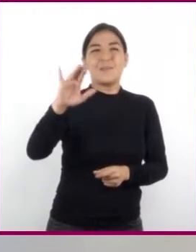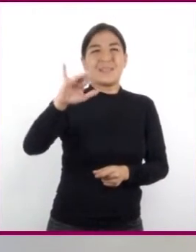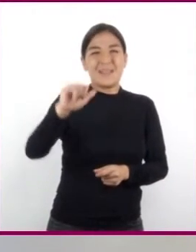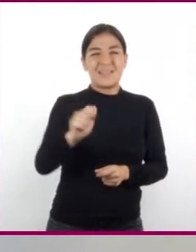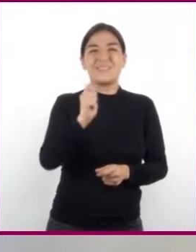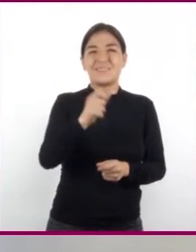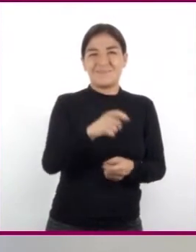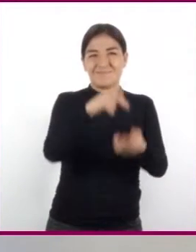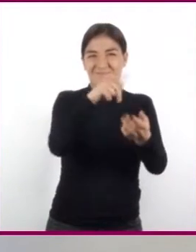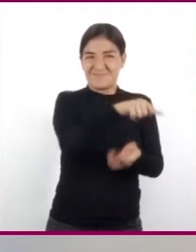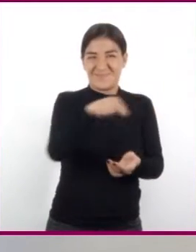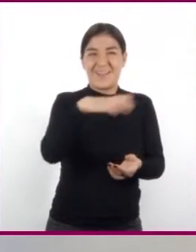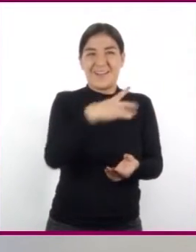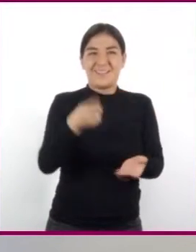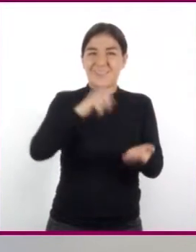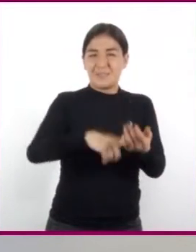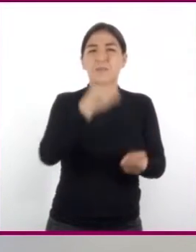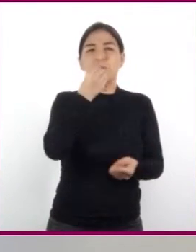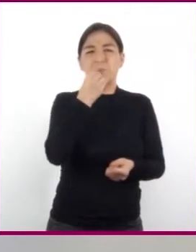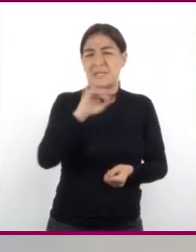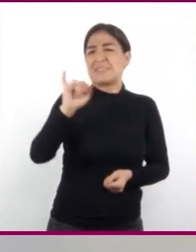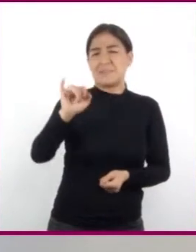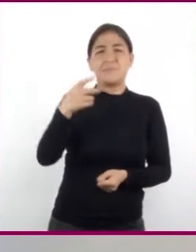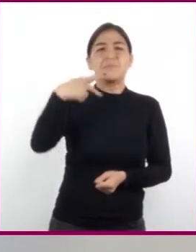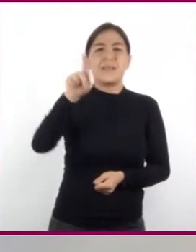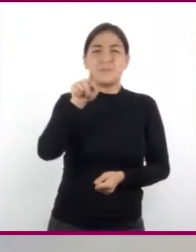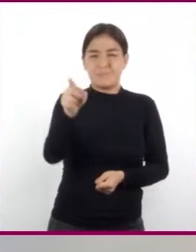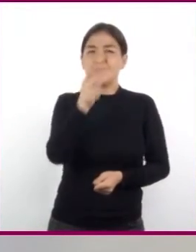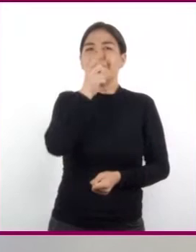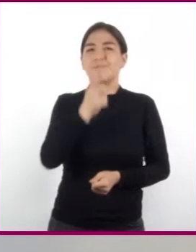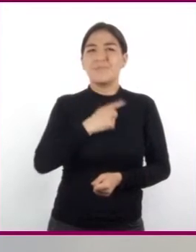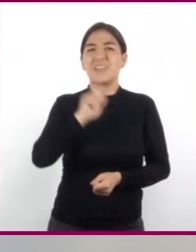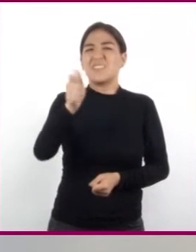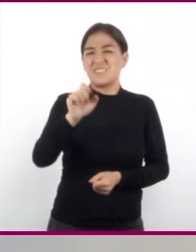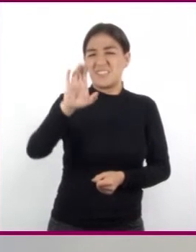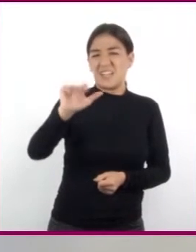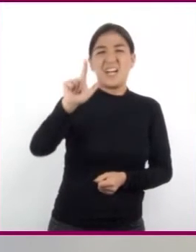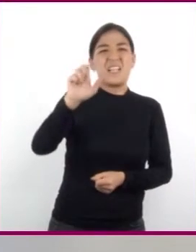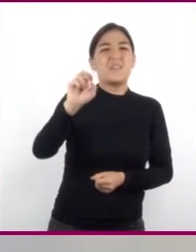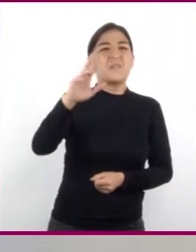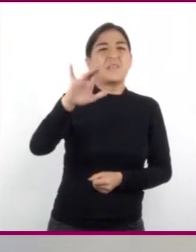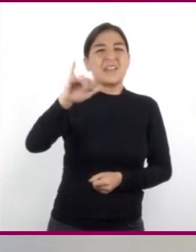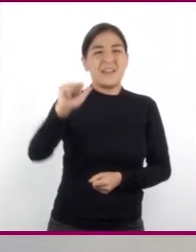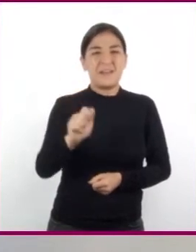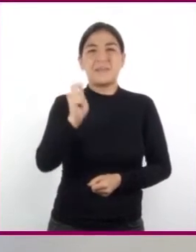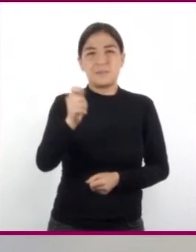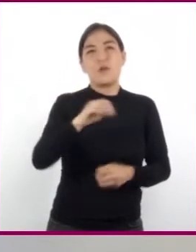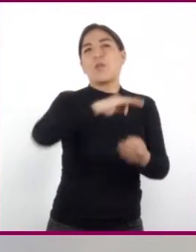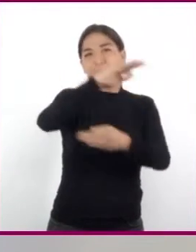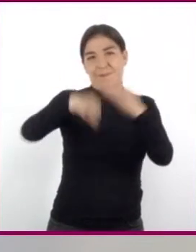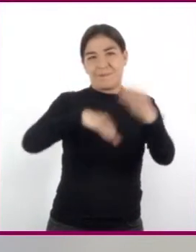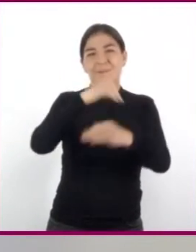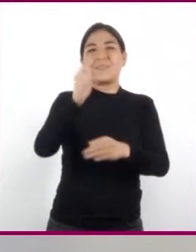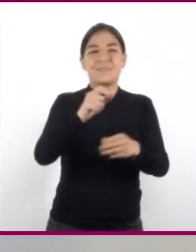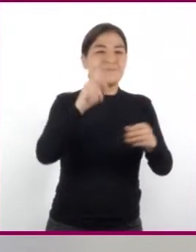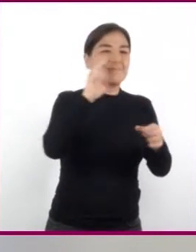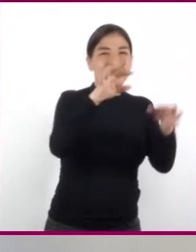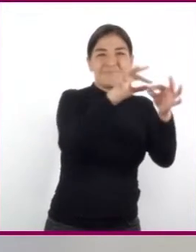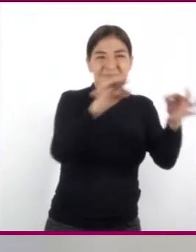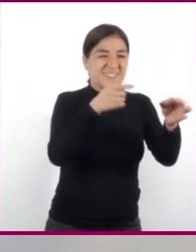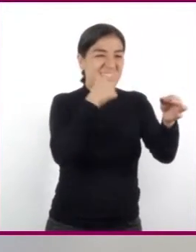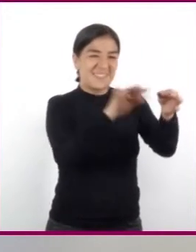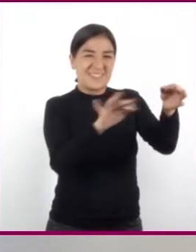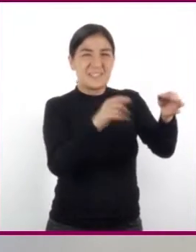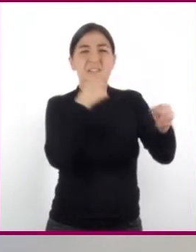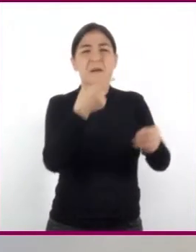alimentos? Sí, maestra, pero dígame, ¿qué es una caloría? Aunque digo, todos los empaques lo tienen,